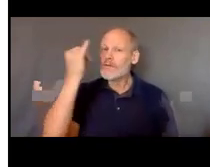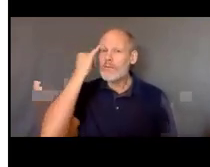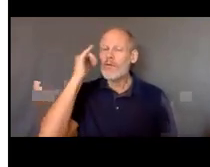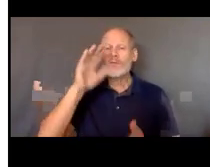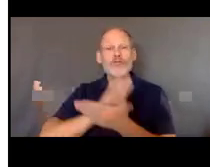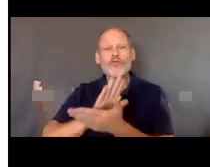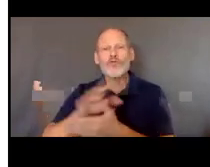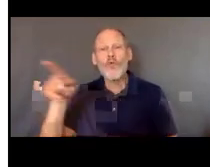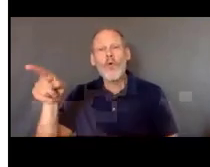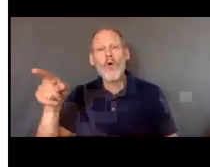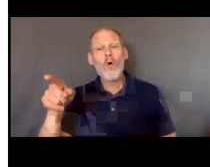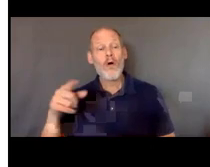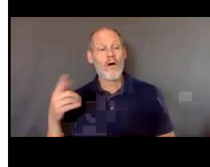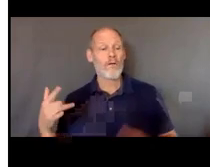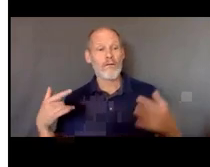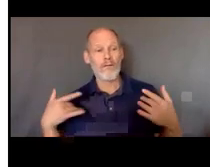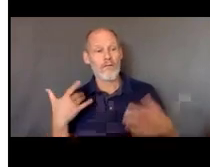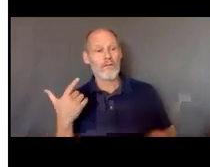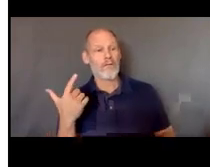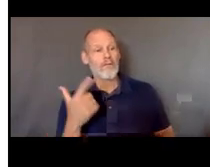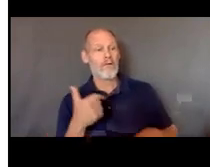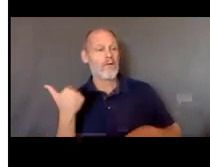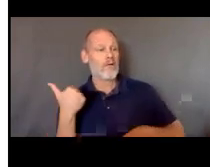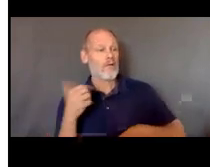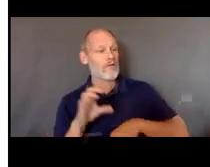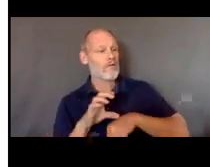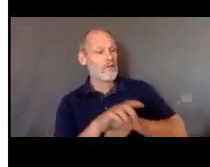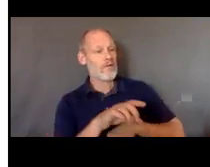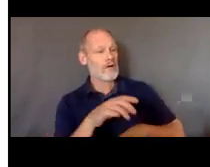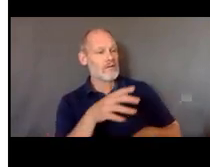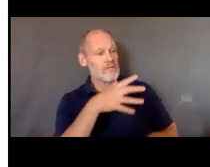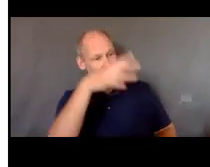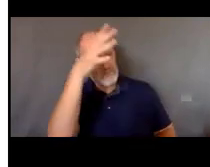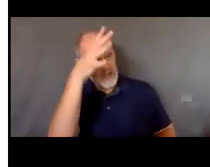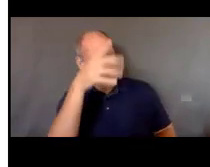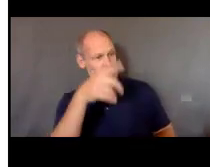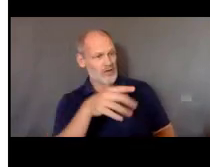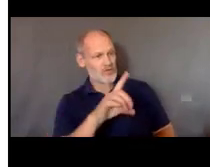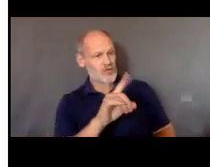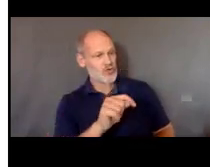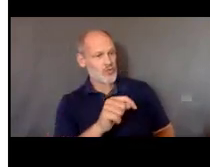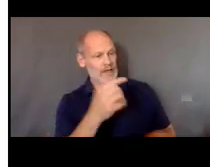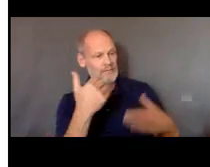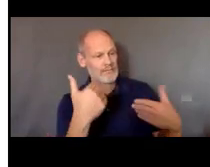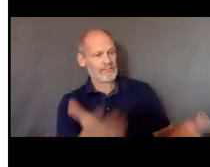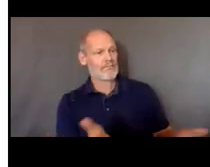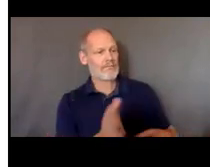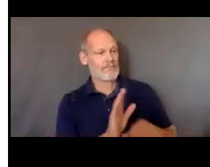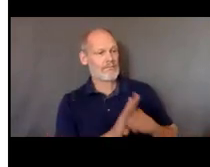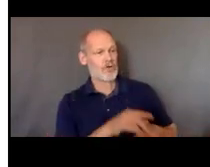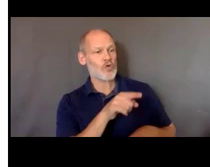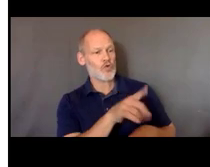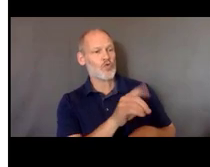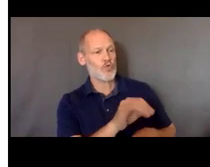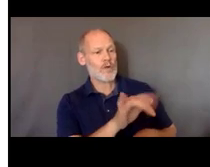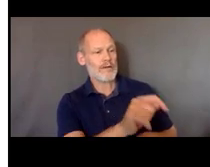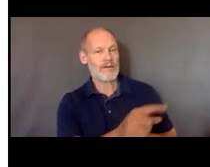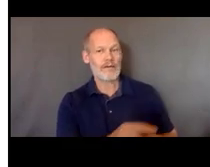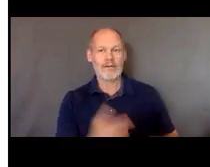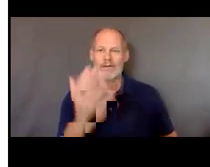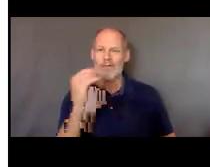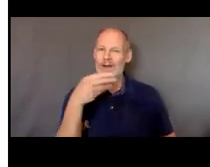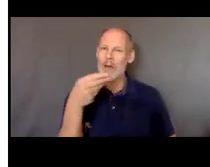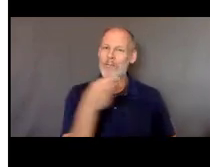en la educación especial pues entonces que uno de los padres deberían de ser compensados como corresponde por su trabajo